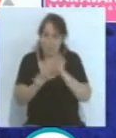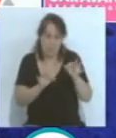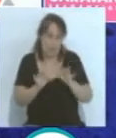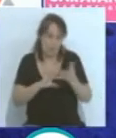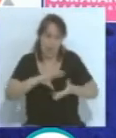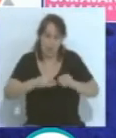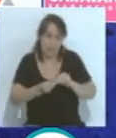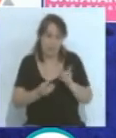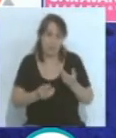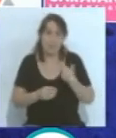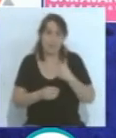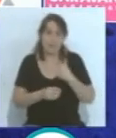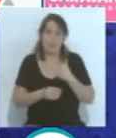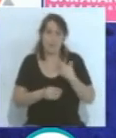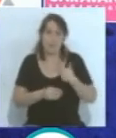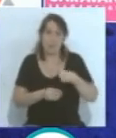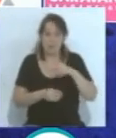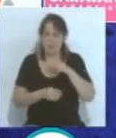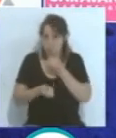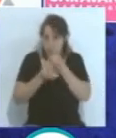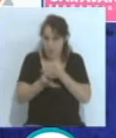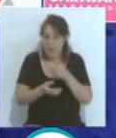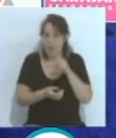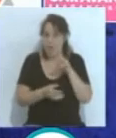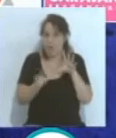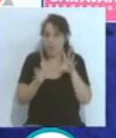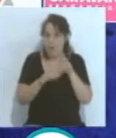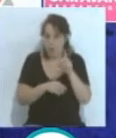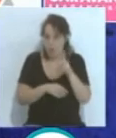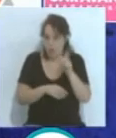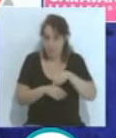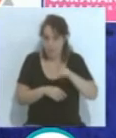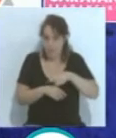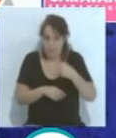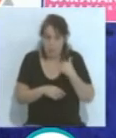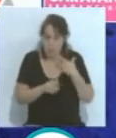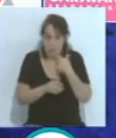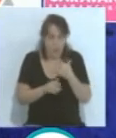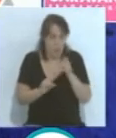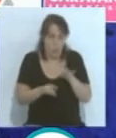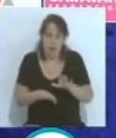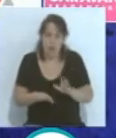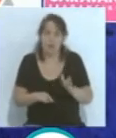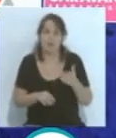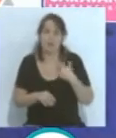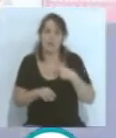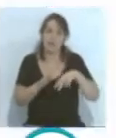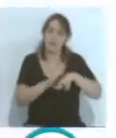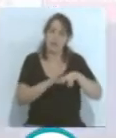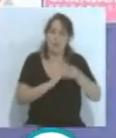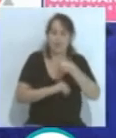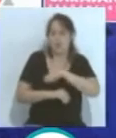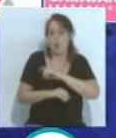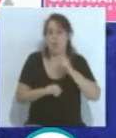hace más de diez o doce meses, lo que ha hecho es que el fútbol español haya perdido competitividad respecto al resto de Europa.